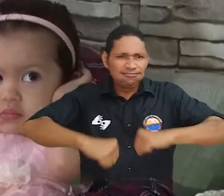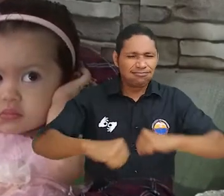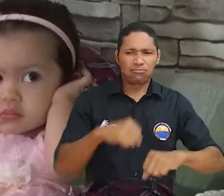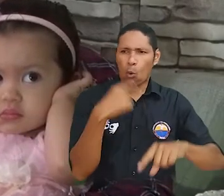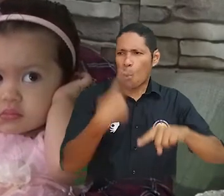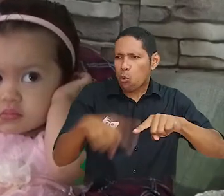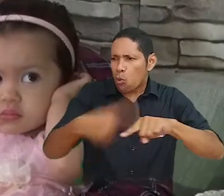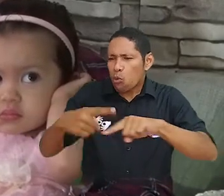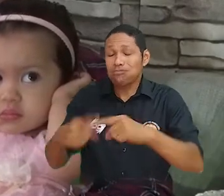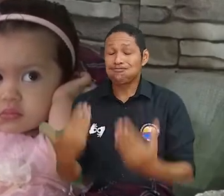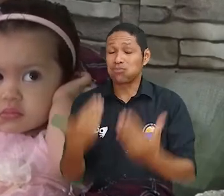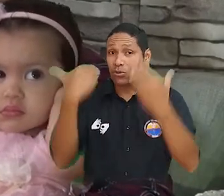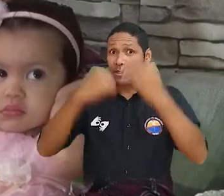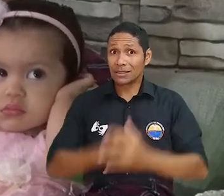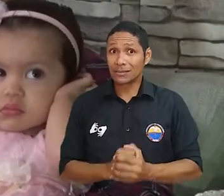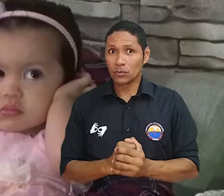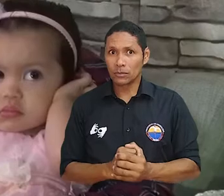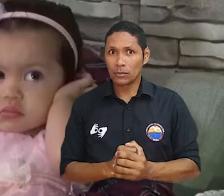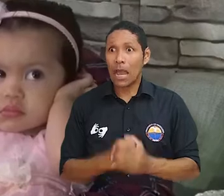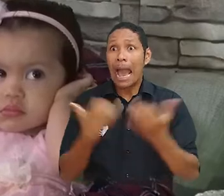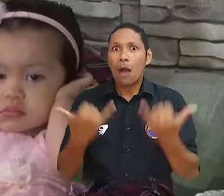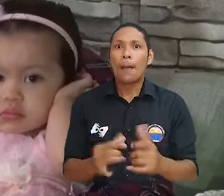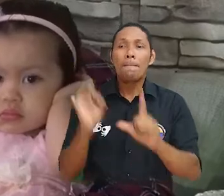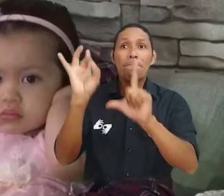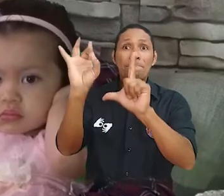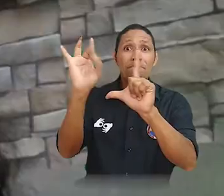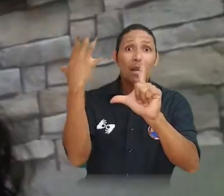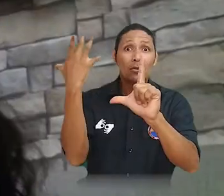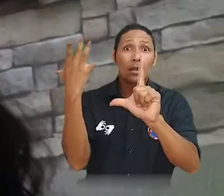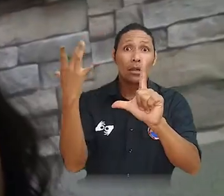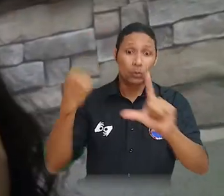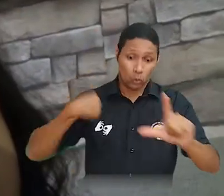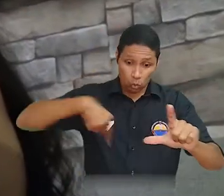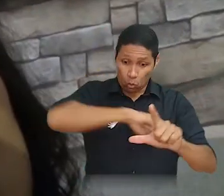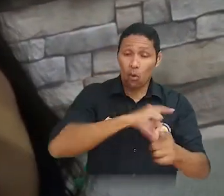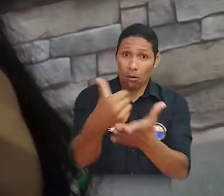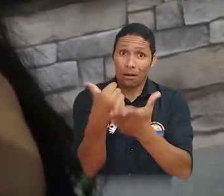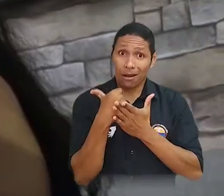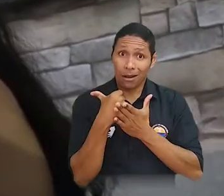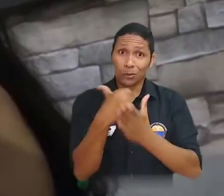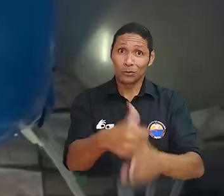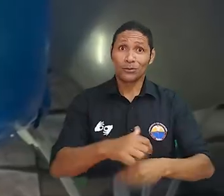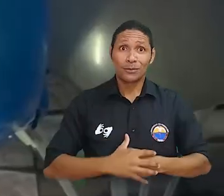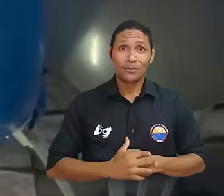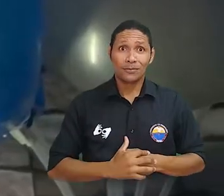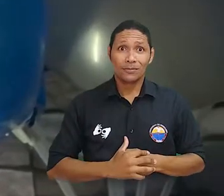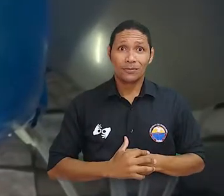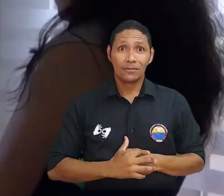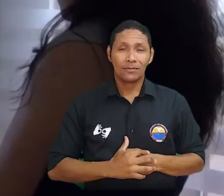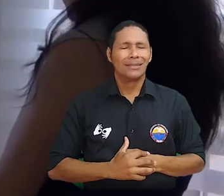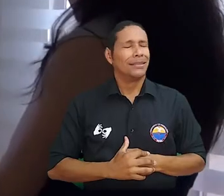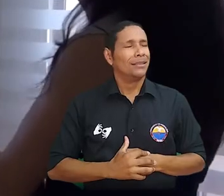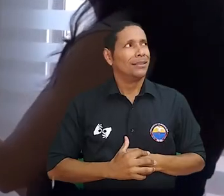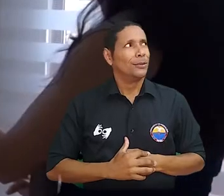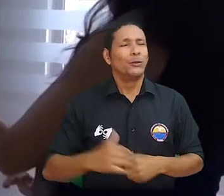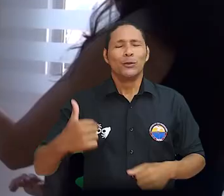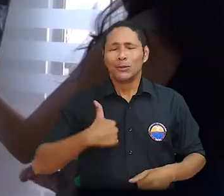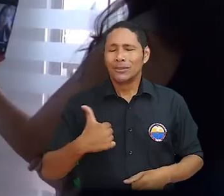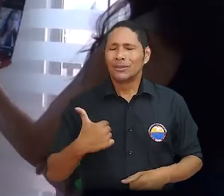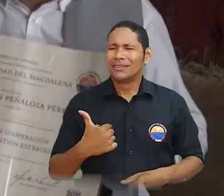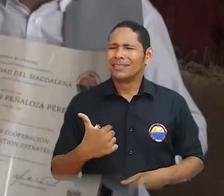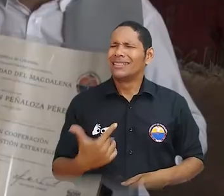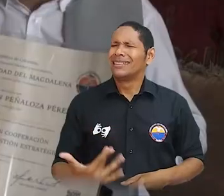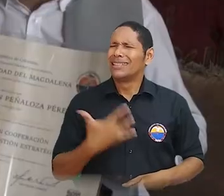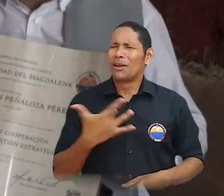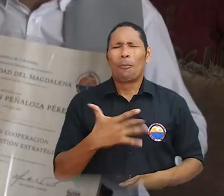universidad pues no se quedó quieta, continuó normalmente con todas las actividades y pues la virtualidad es algo que nos ha ayudado a